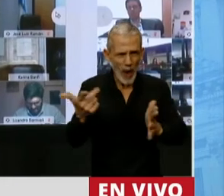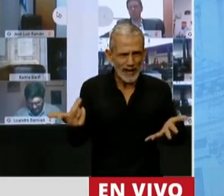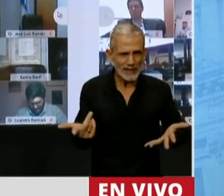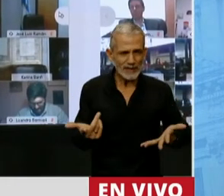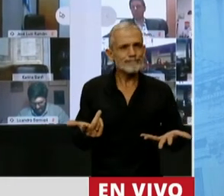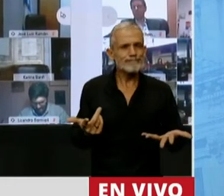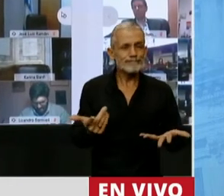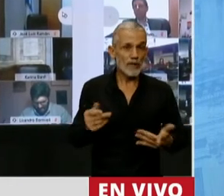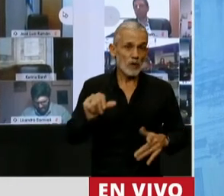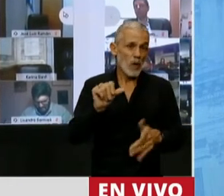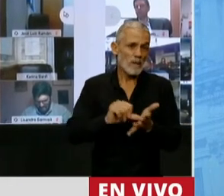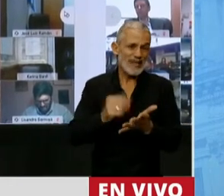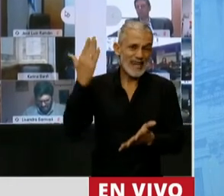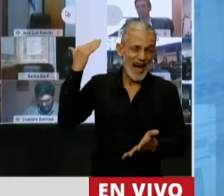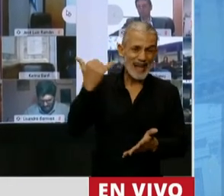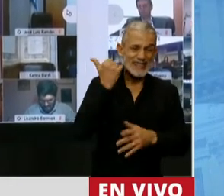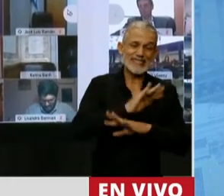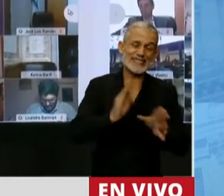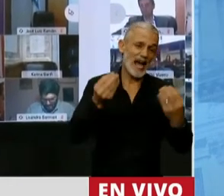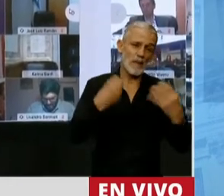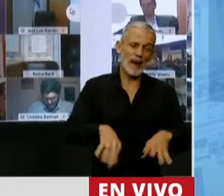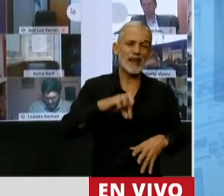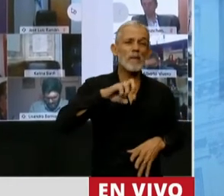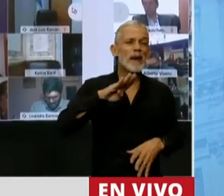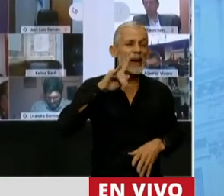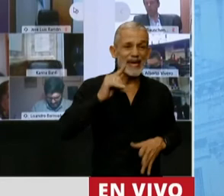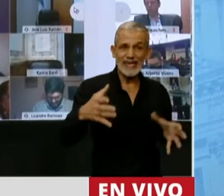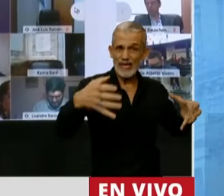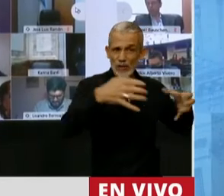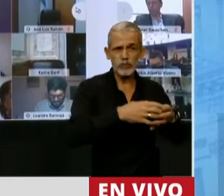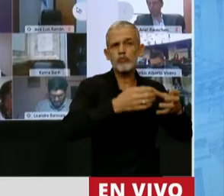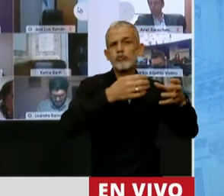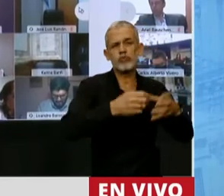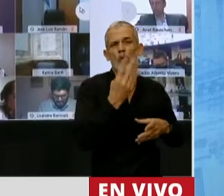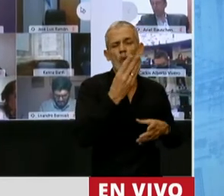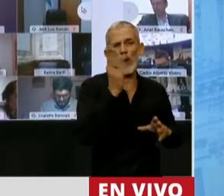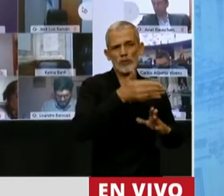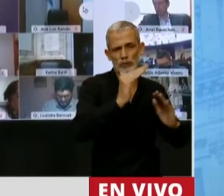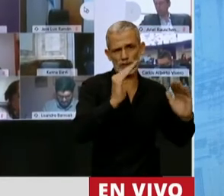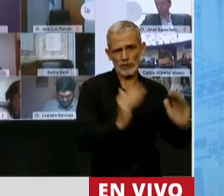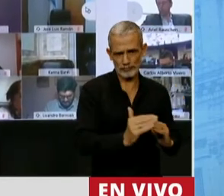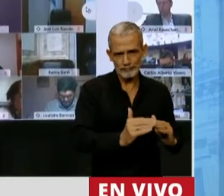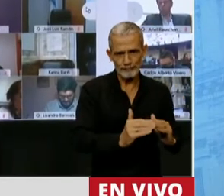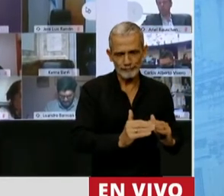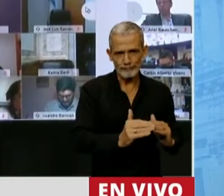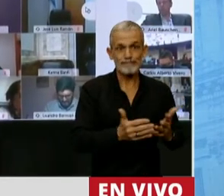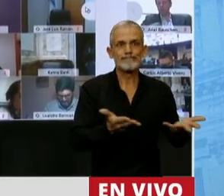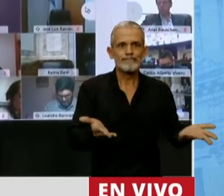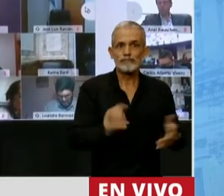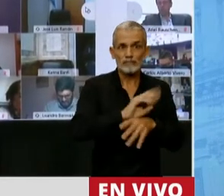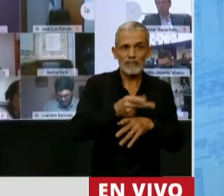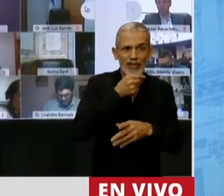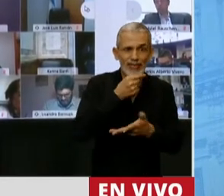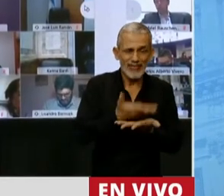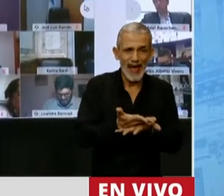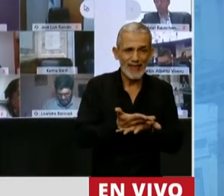con una pérdida del PBI de casi cuatro puntos, pero no había pandemia,